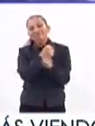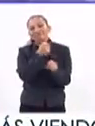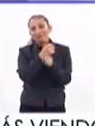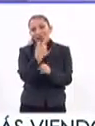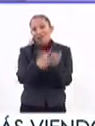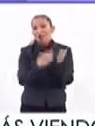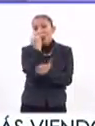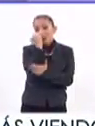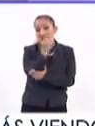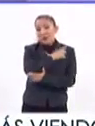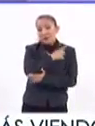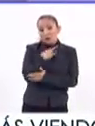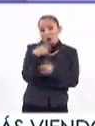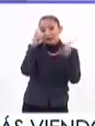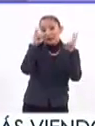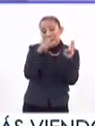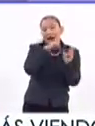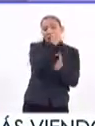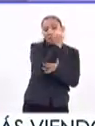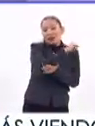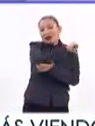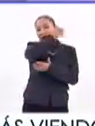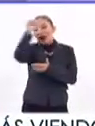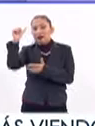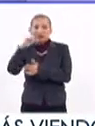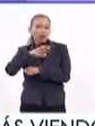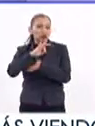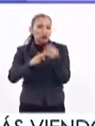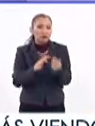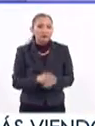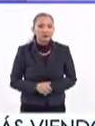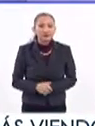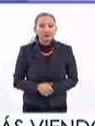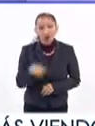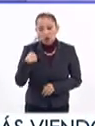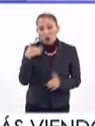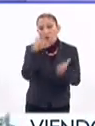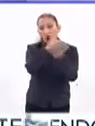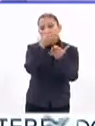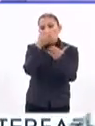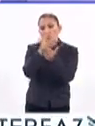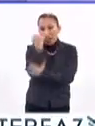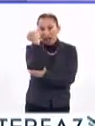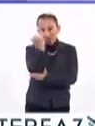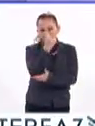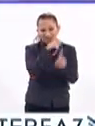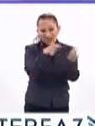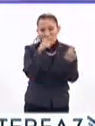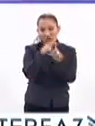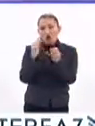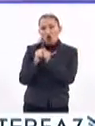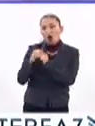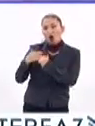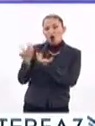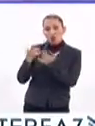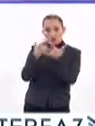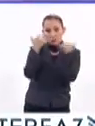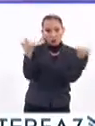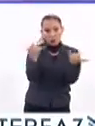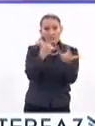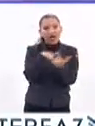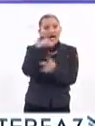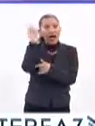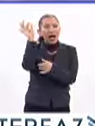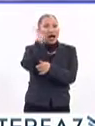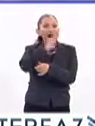que entonces hay que abarcar el tema desde más chiquitos. Yo he ido a varios de los preescolares con un cuento que tengo de